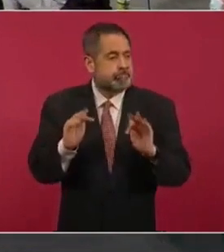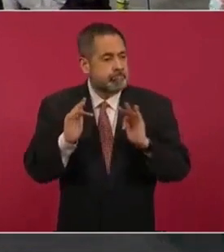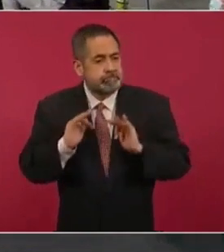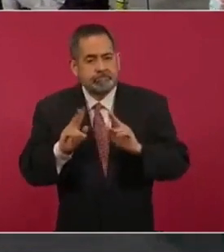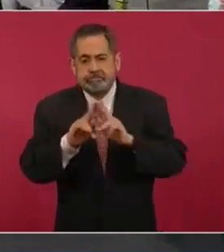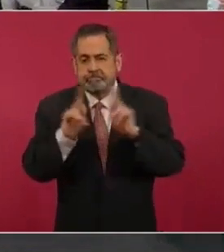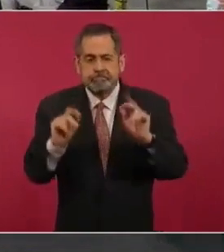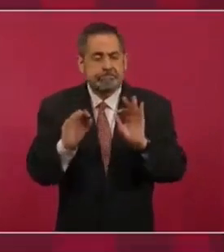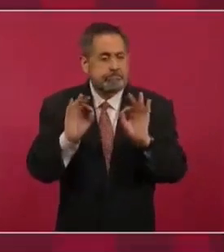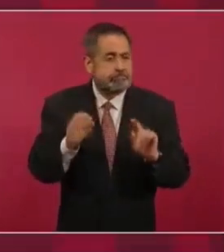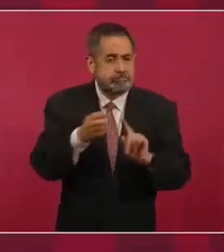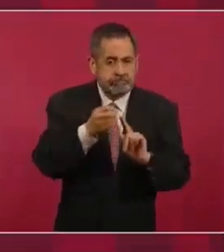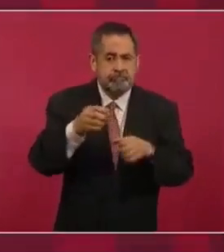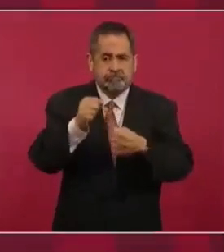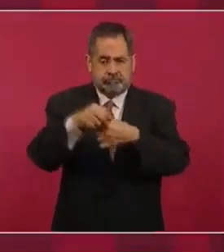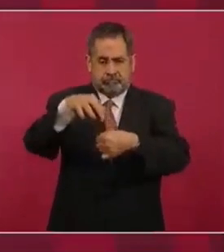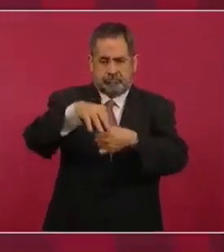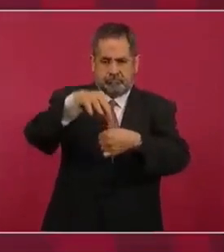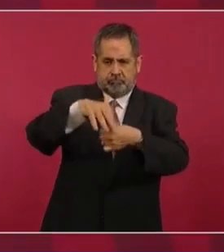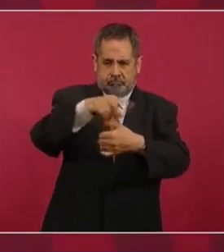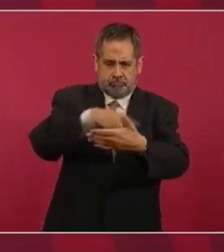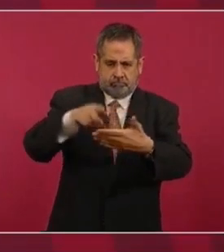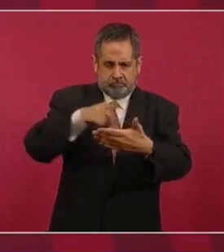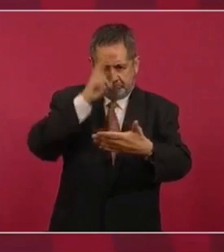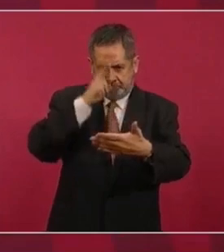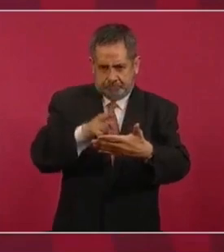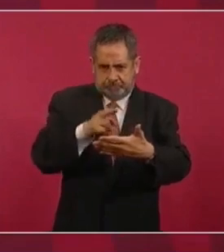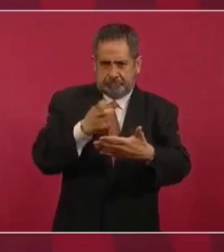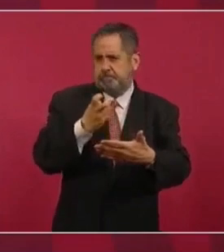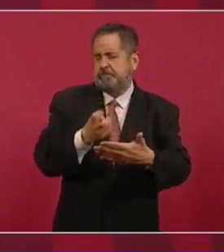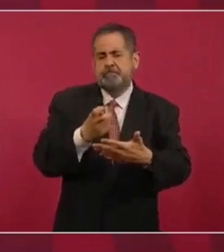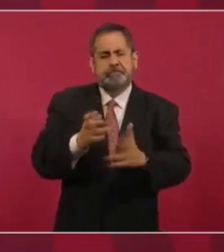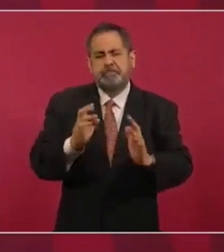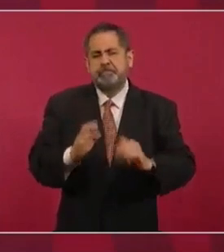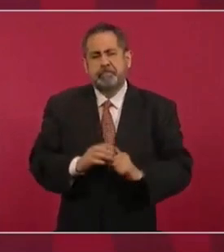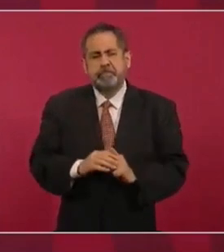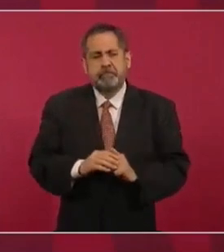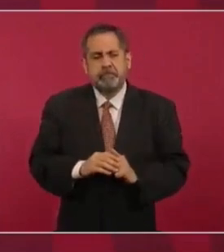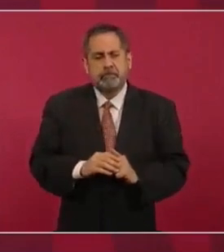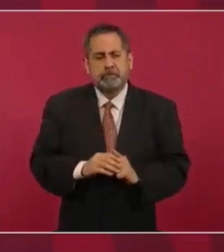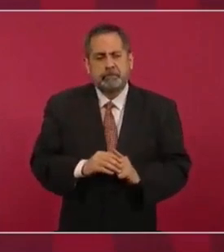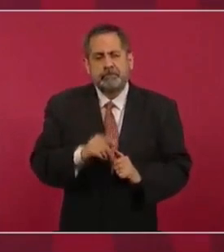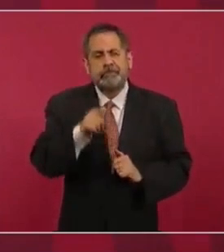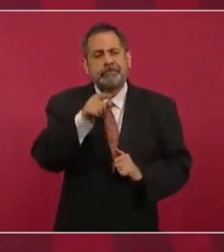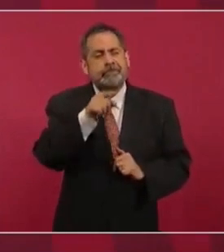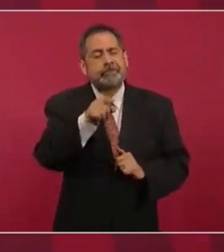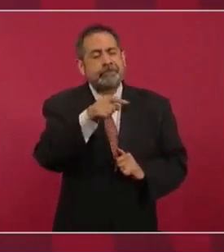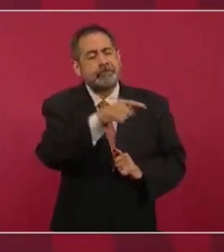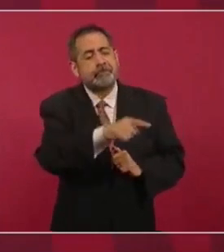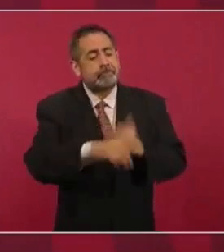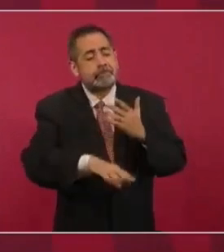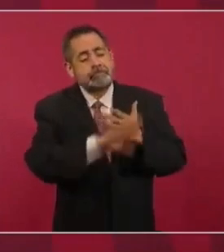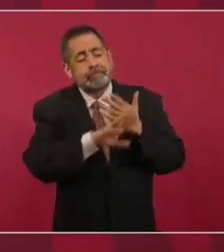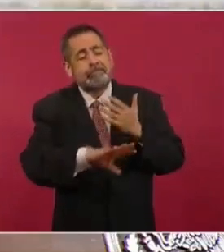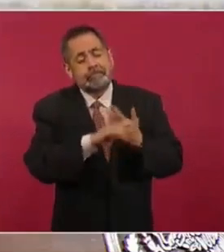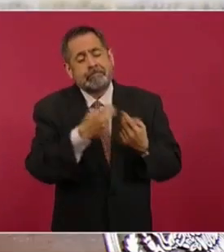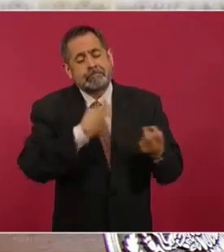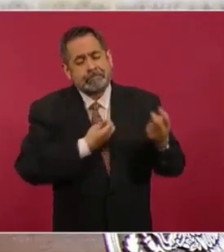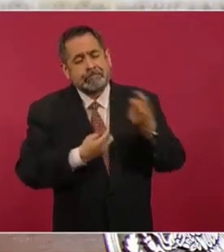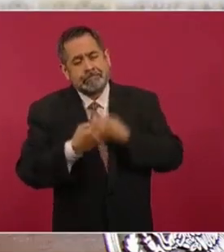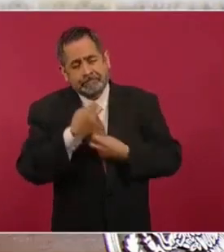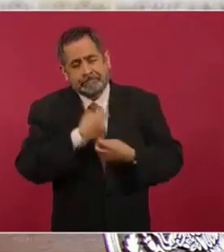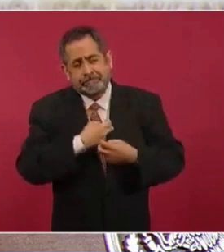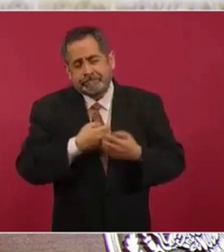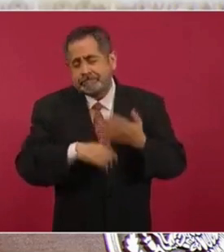electoral y lo del golpismo, pues